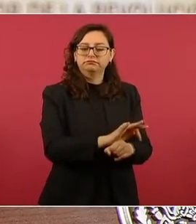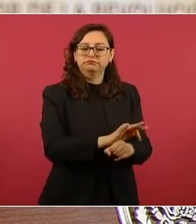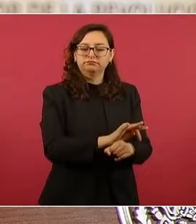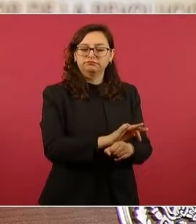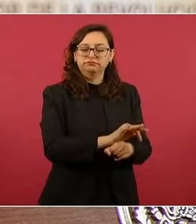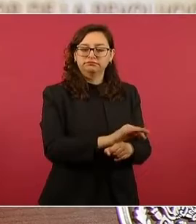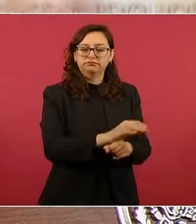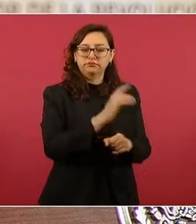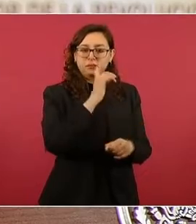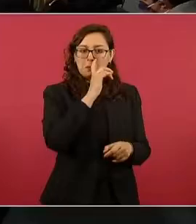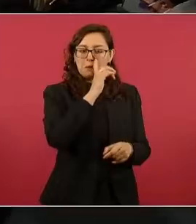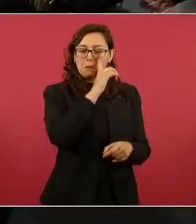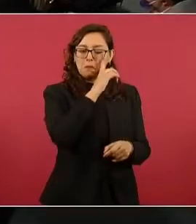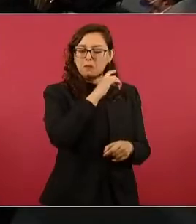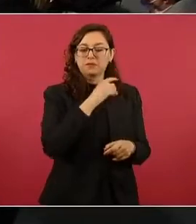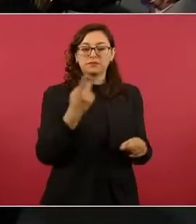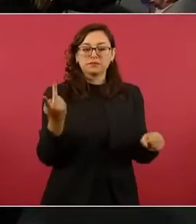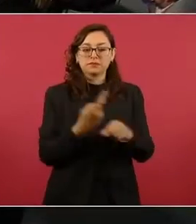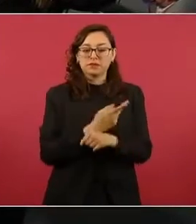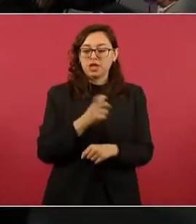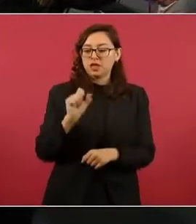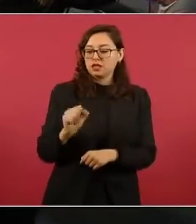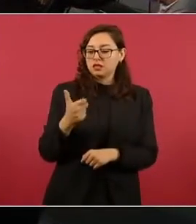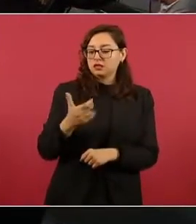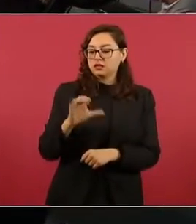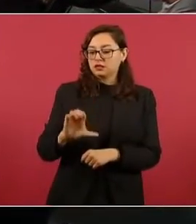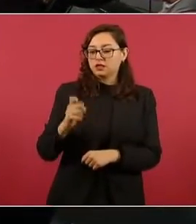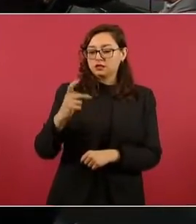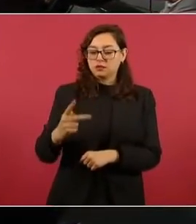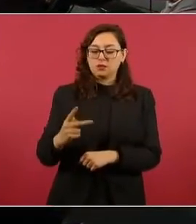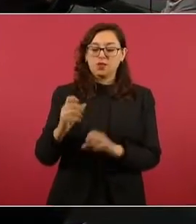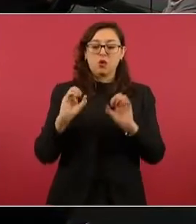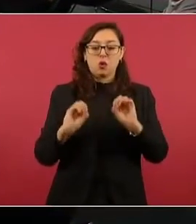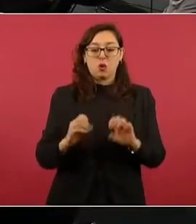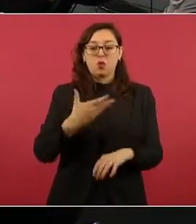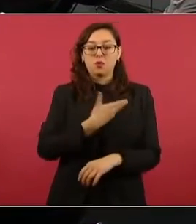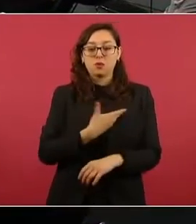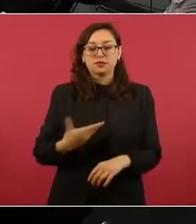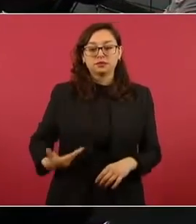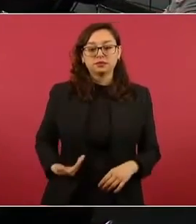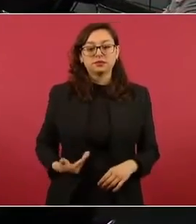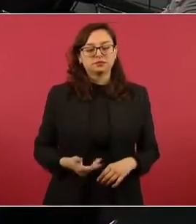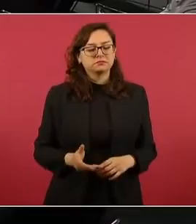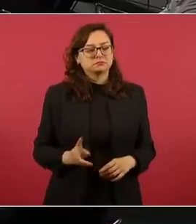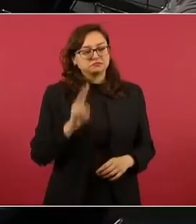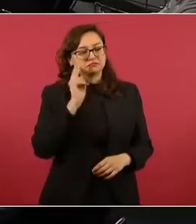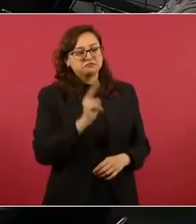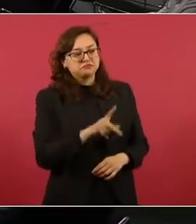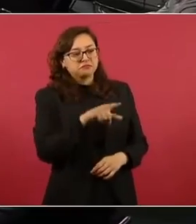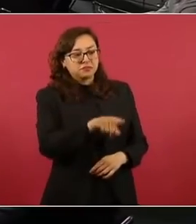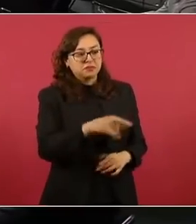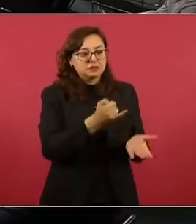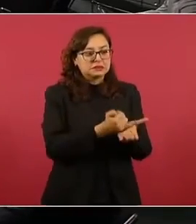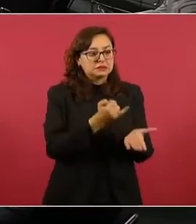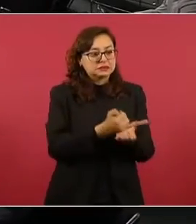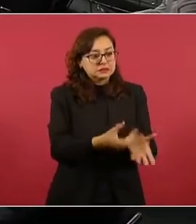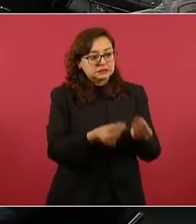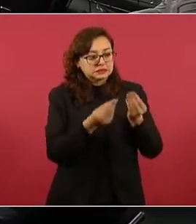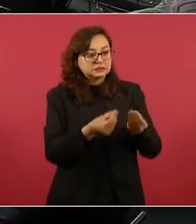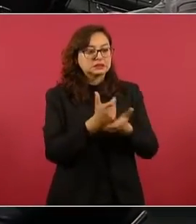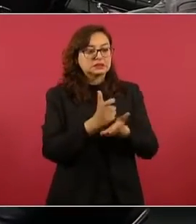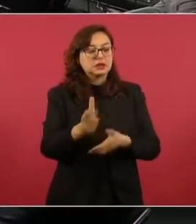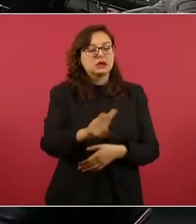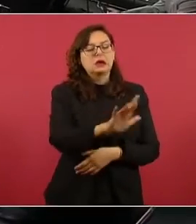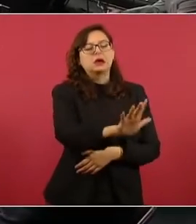Entonces, el secretario de Hacienda o el presidente podían condonar los impuestos y era legal.